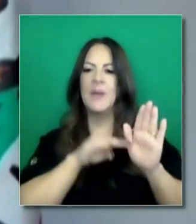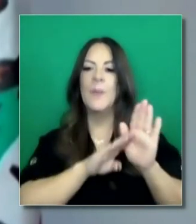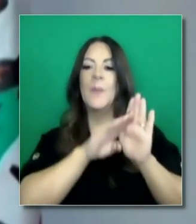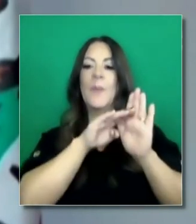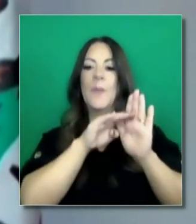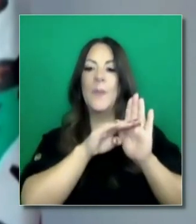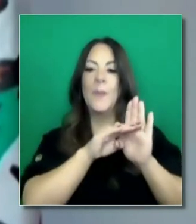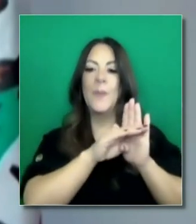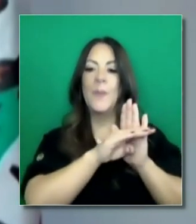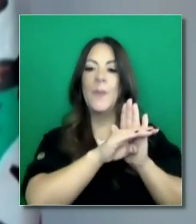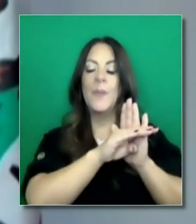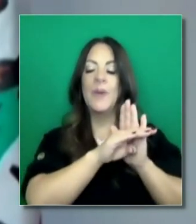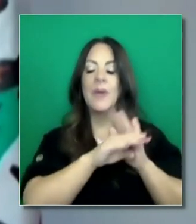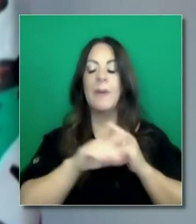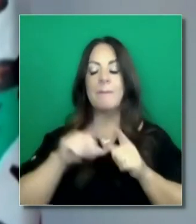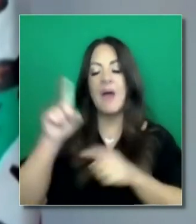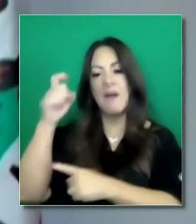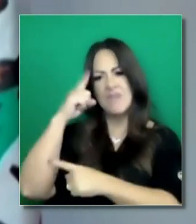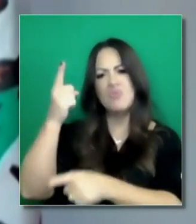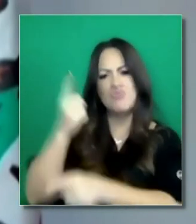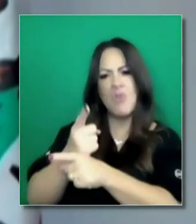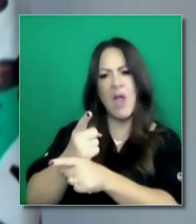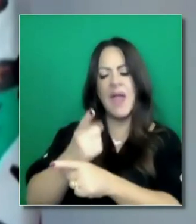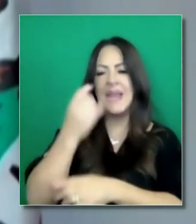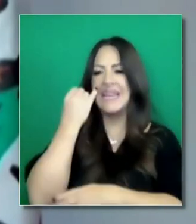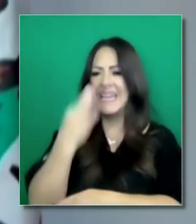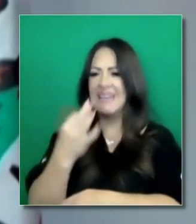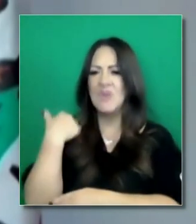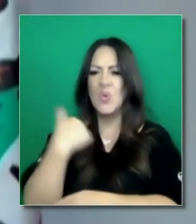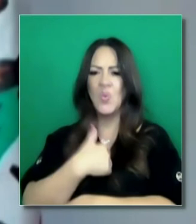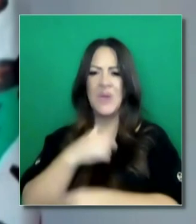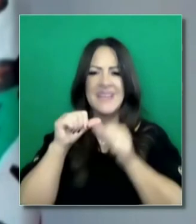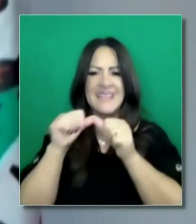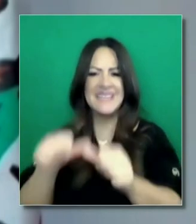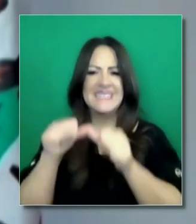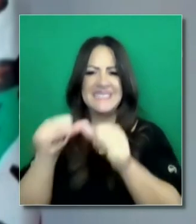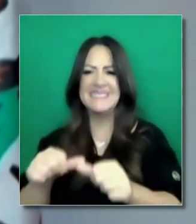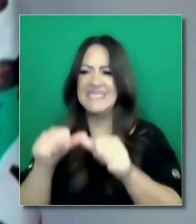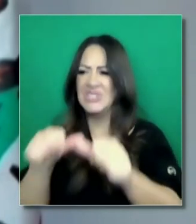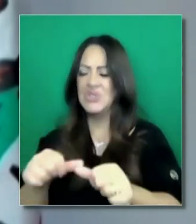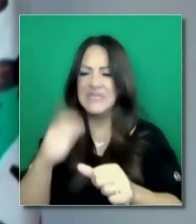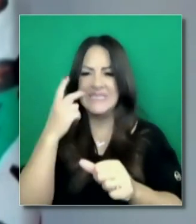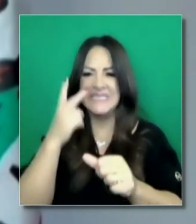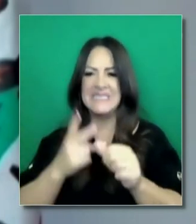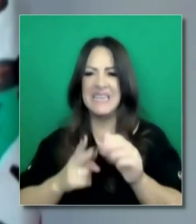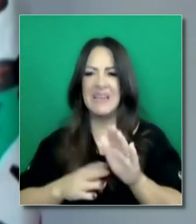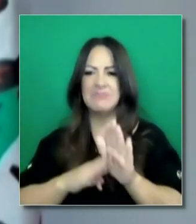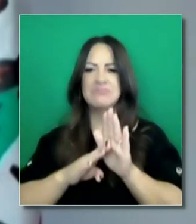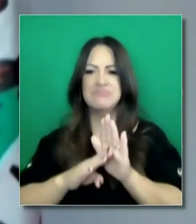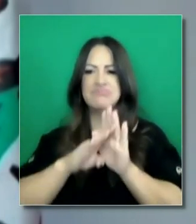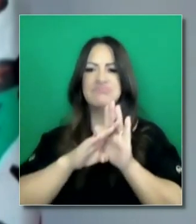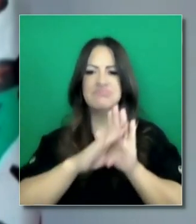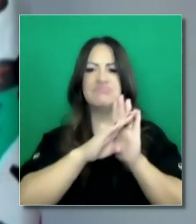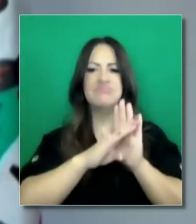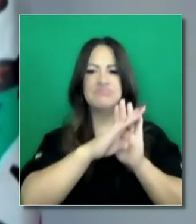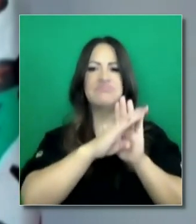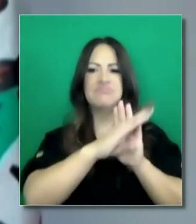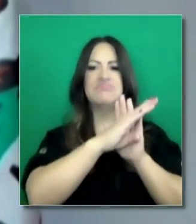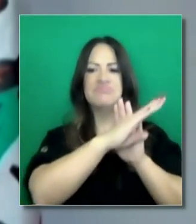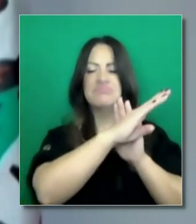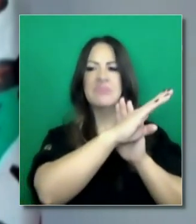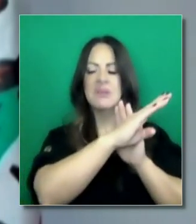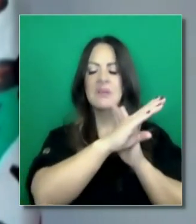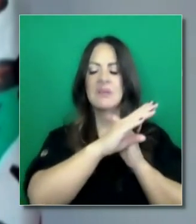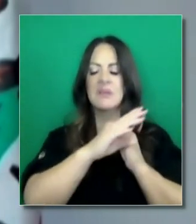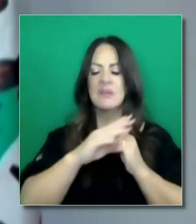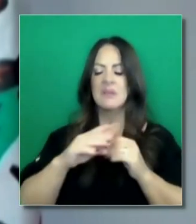una estabilización como un poquito aunque sea. Como dice el gobernador, si estamos viendo el nivel de aumento en estas semanas,